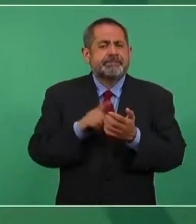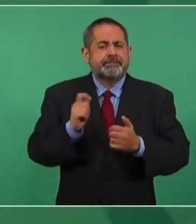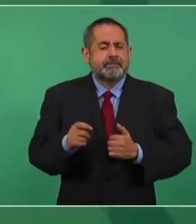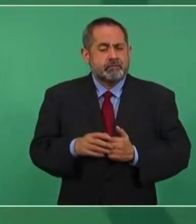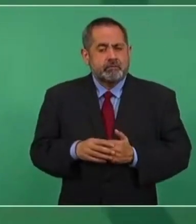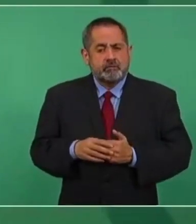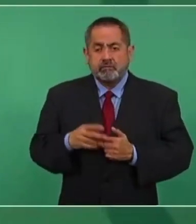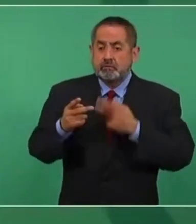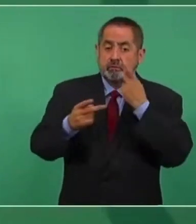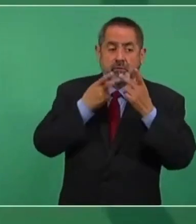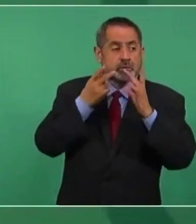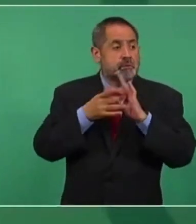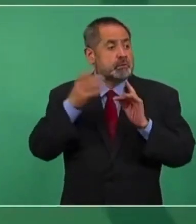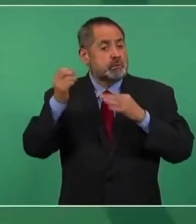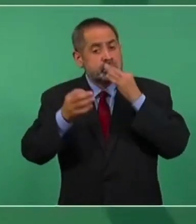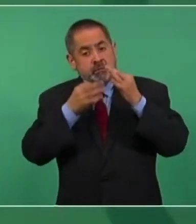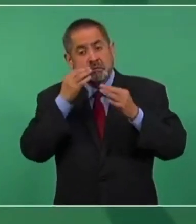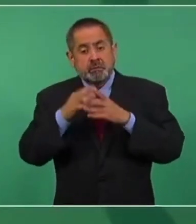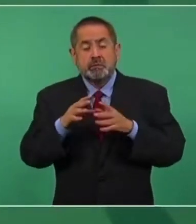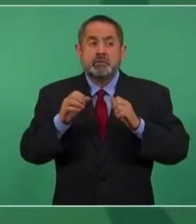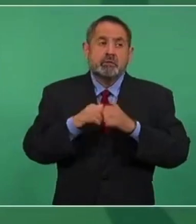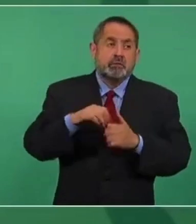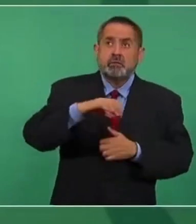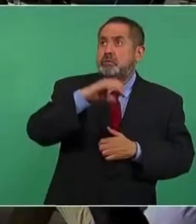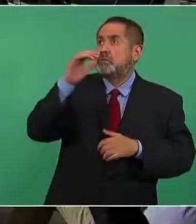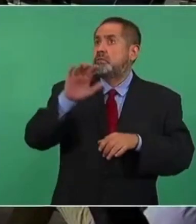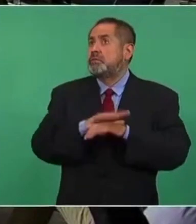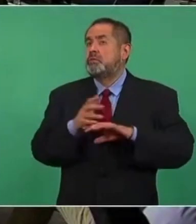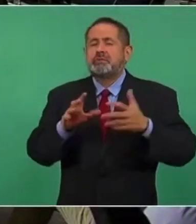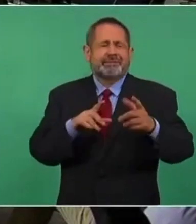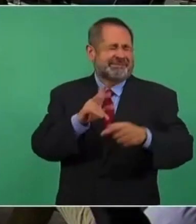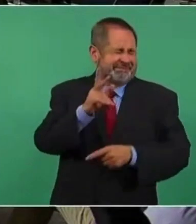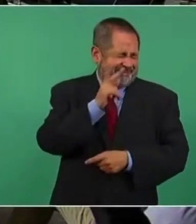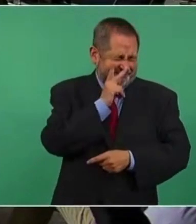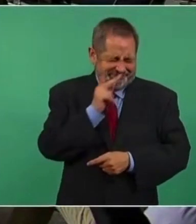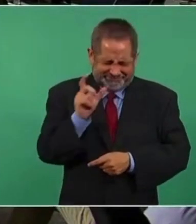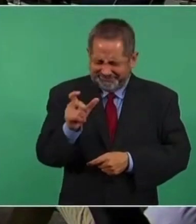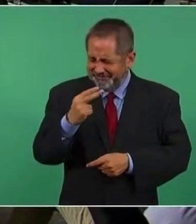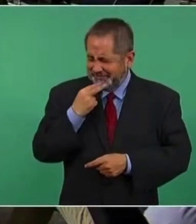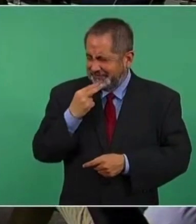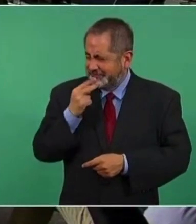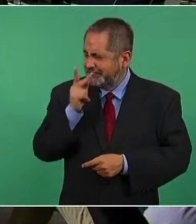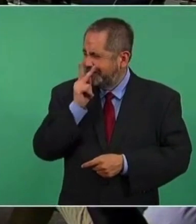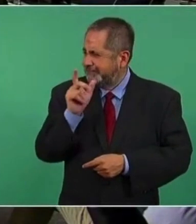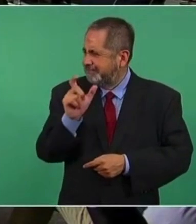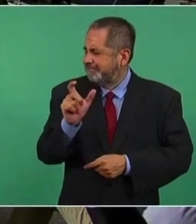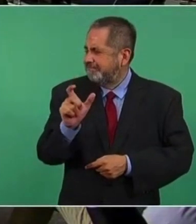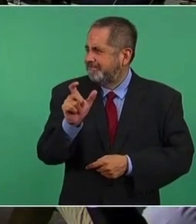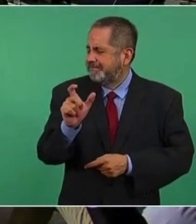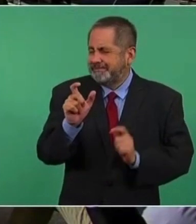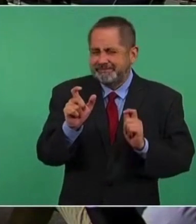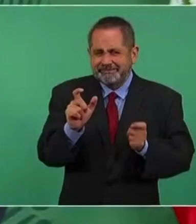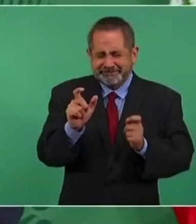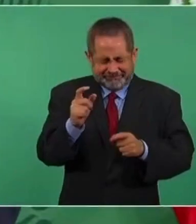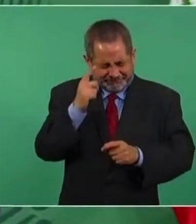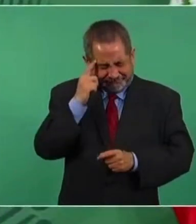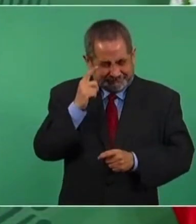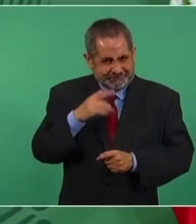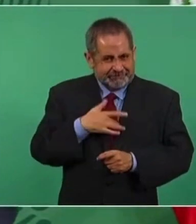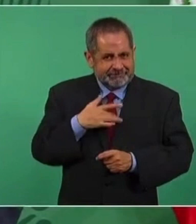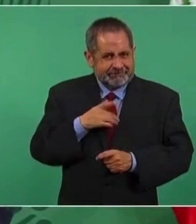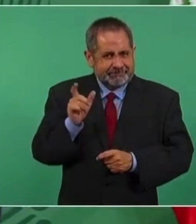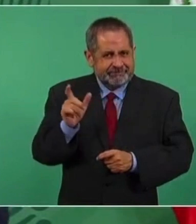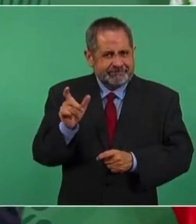se habla de cambio climático, hay una palabrita muy usual ahora en el discurso